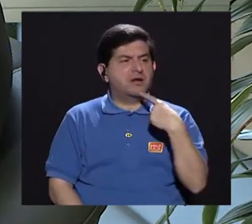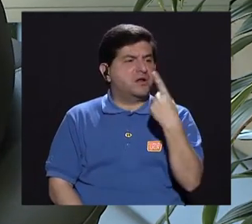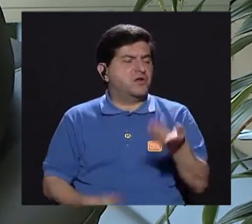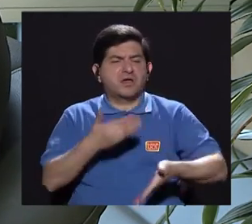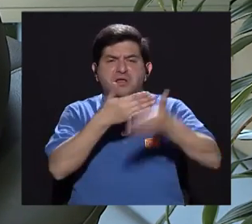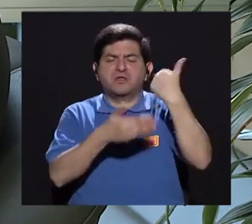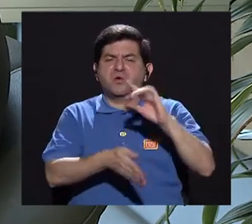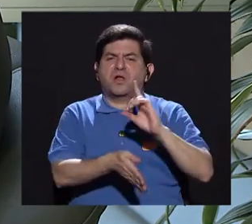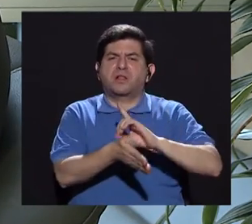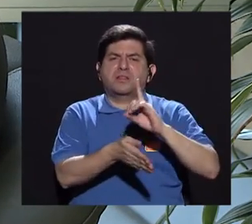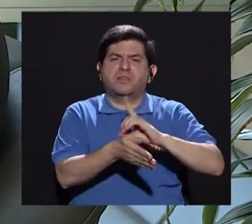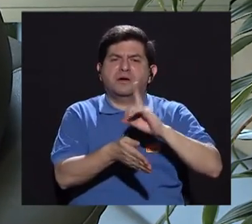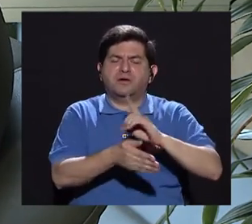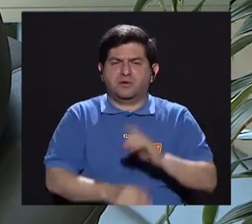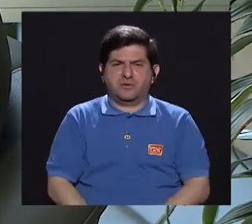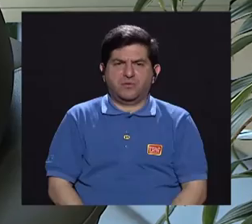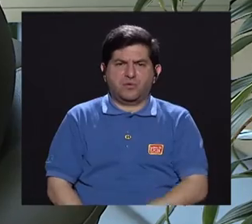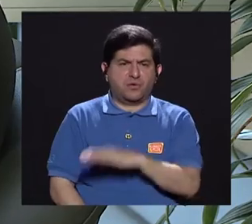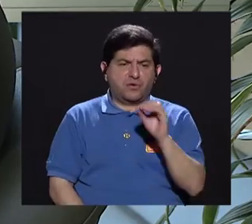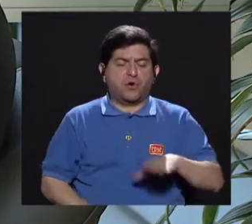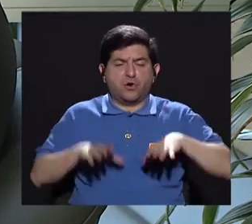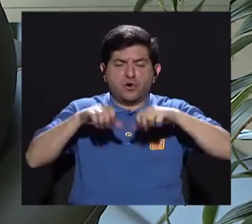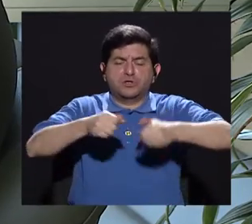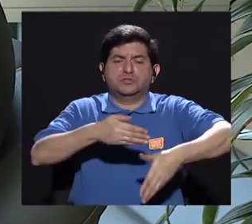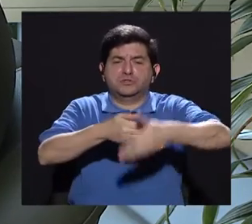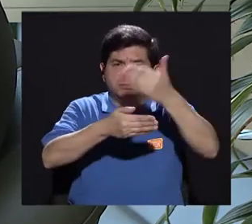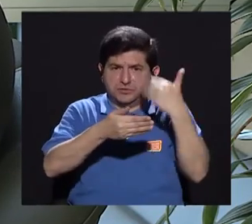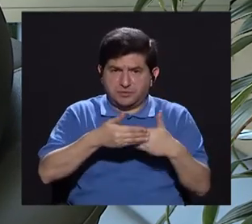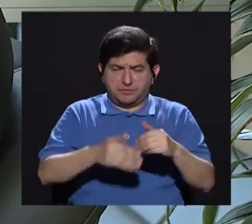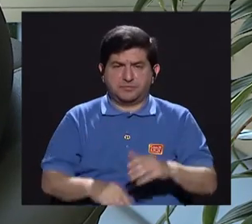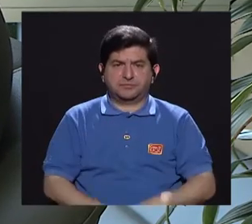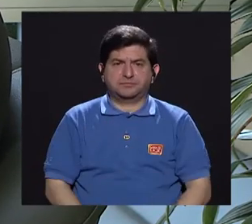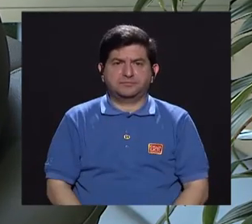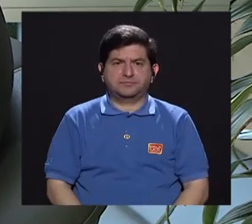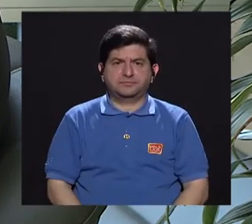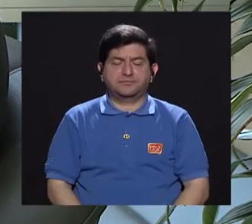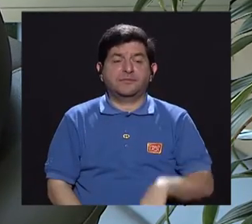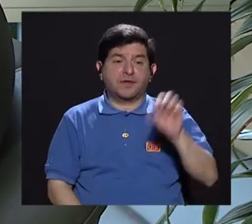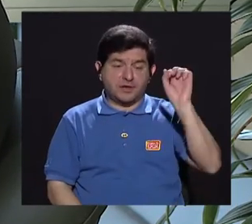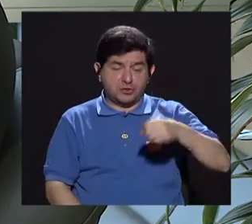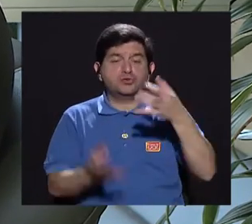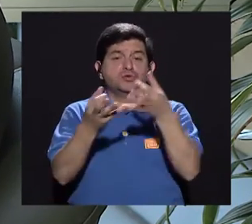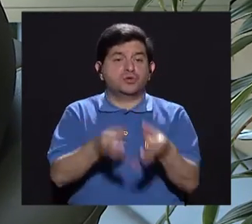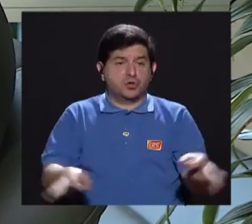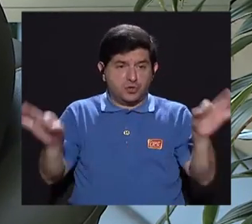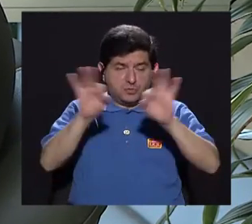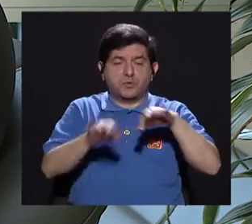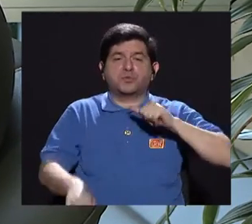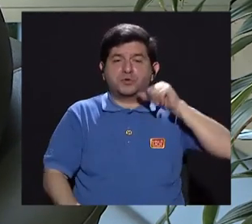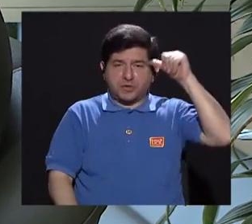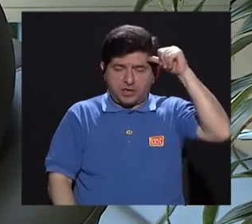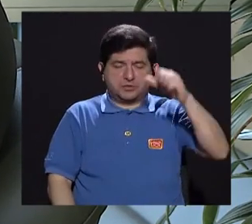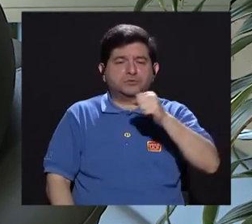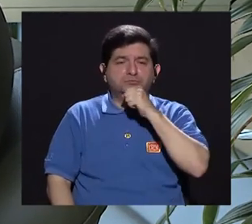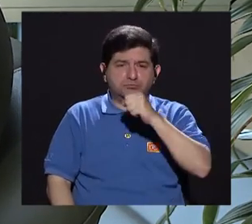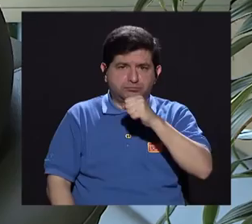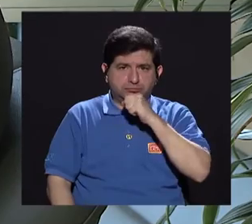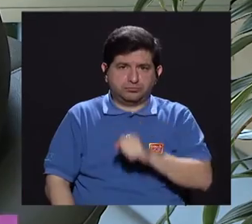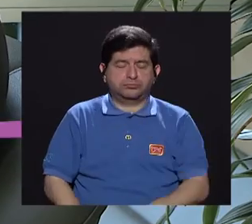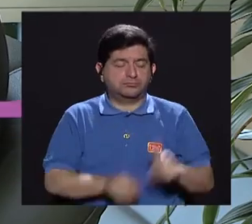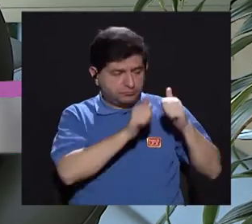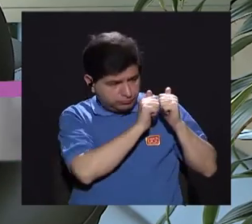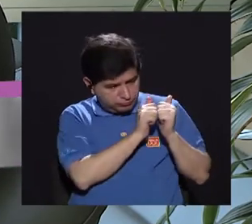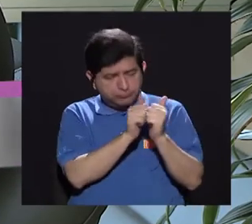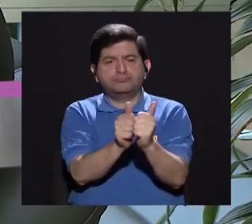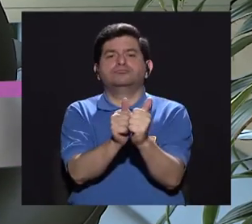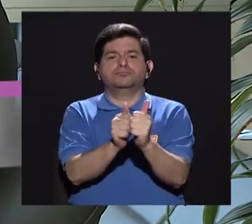médico anterior le dijo, ¿verdad? O la consulta previa a esta. Entonces, sí es importante que el adulto mayor vaya en